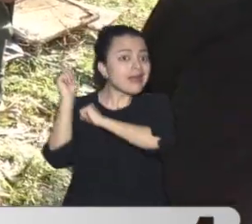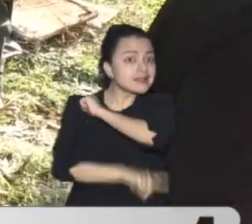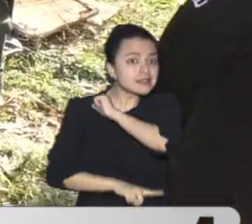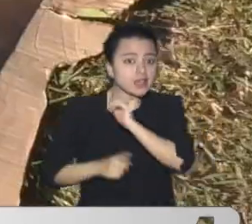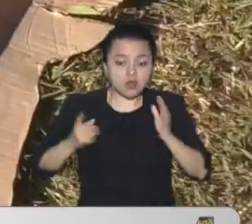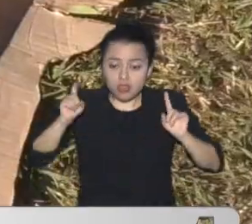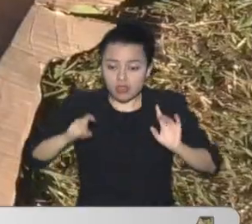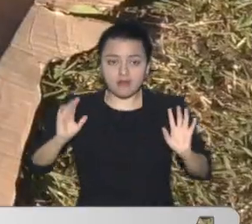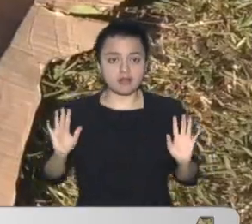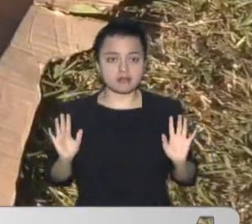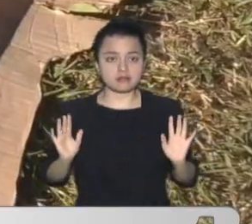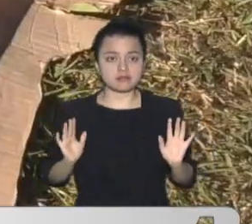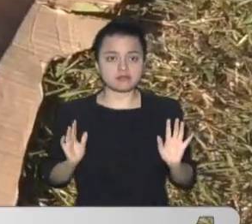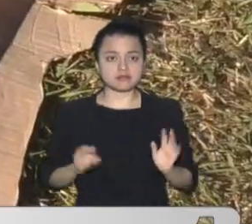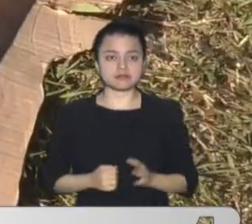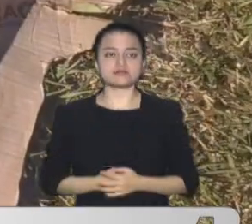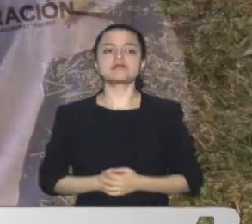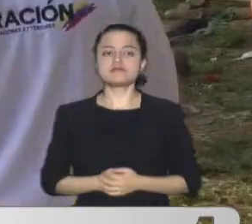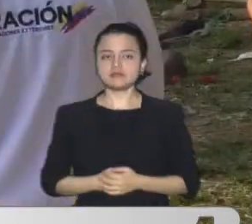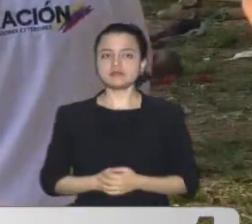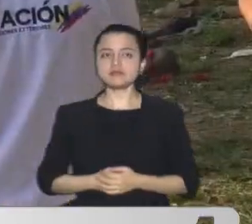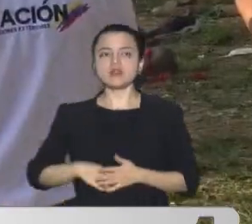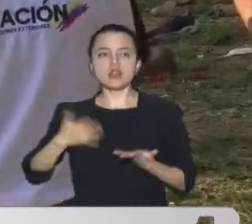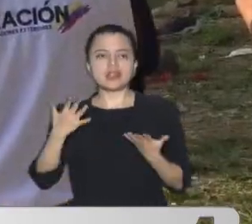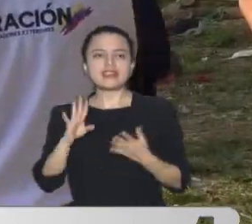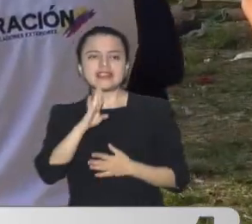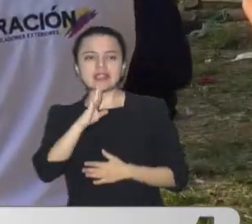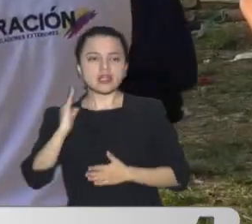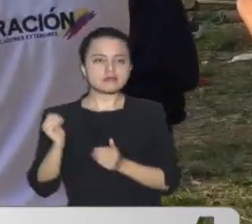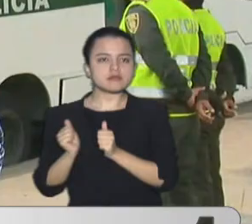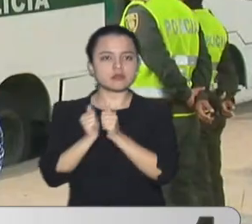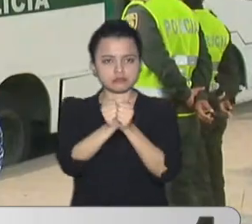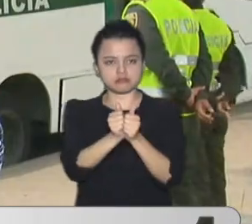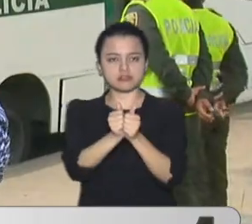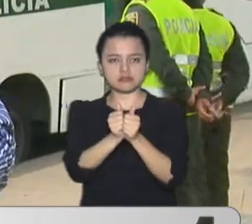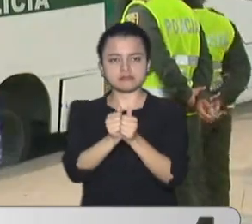judicializado El operativo Estuvo acompañado Por Migración Colombia